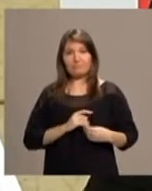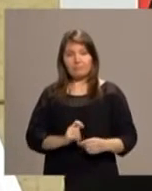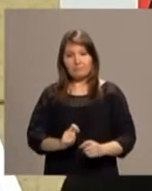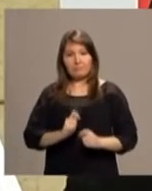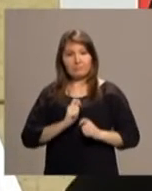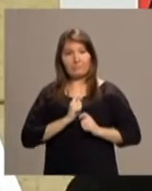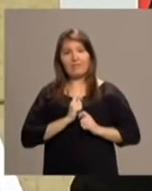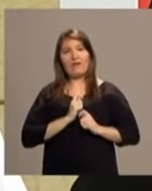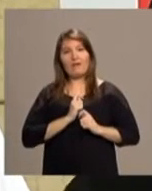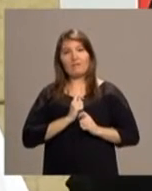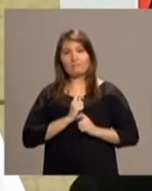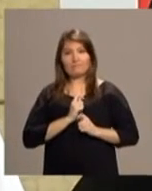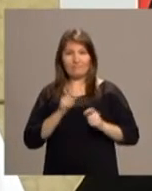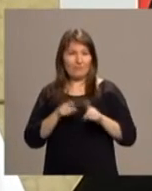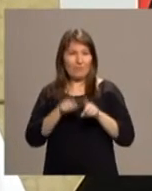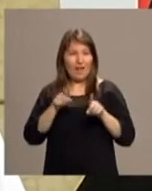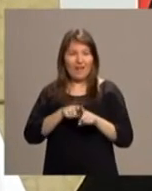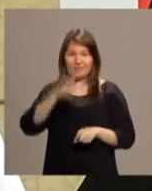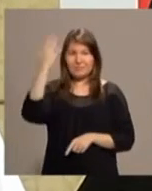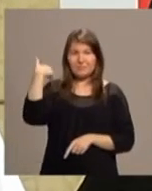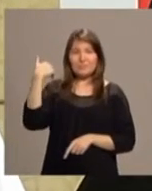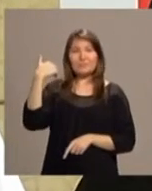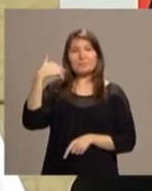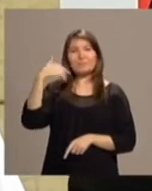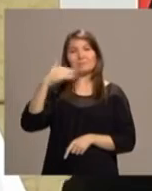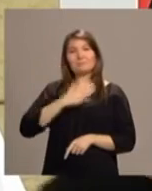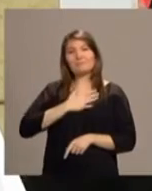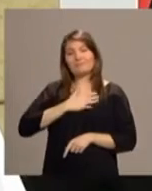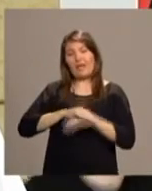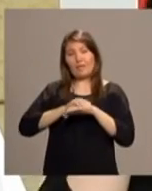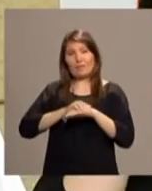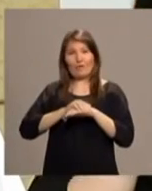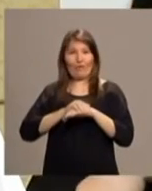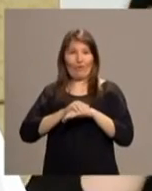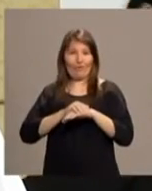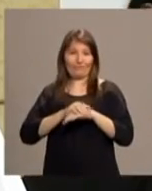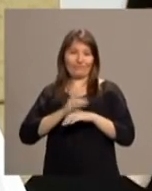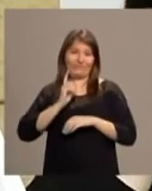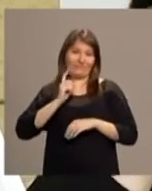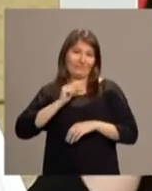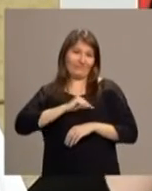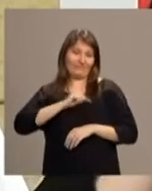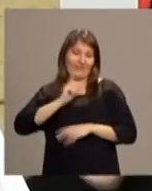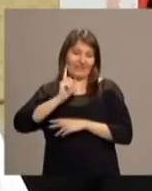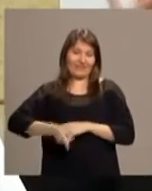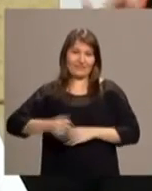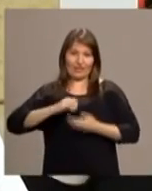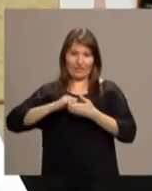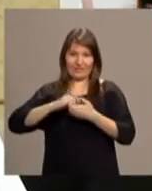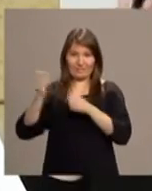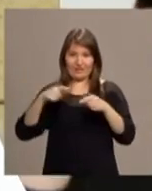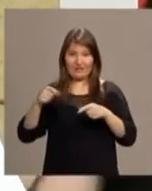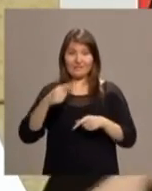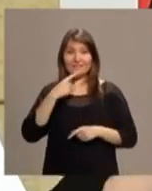como una vez le oí decir muy fuertemente a nuestro común amigo Josito, nos lleve a la indignación.